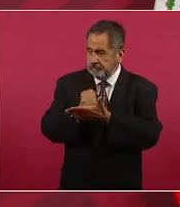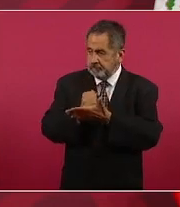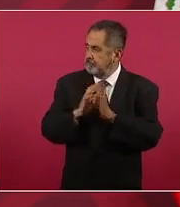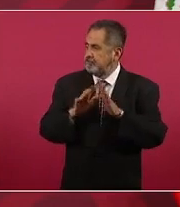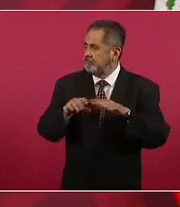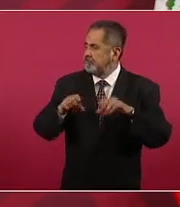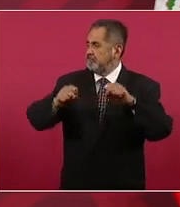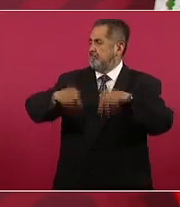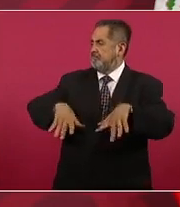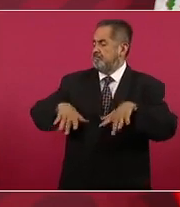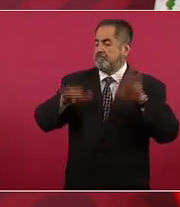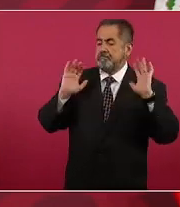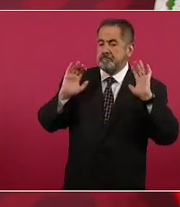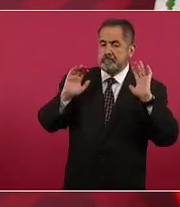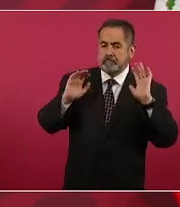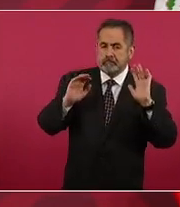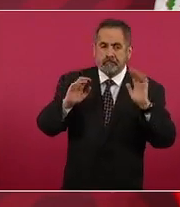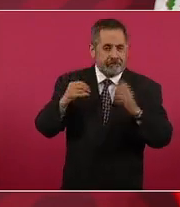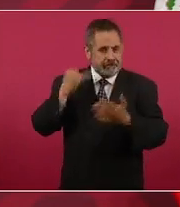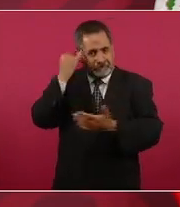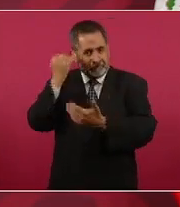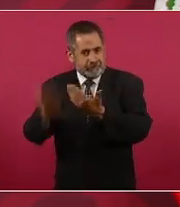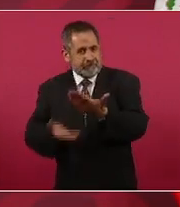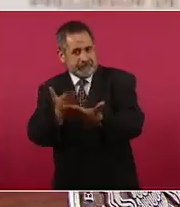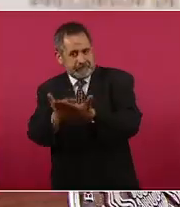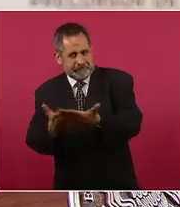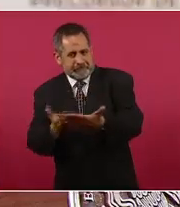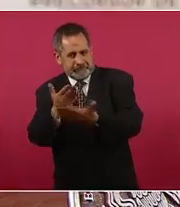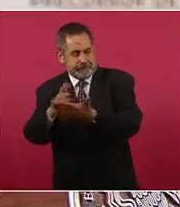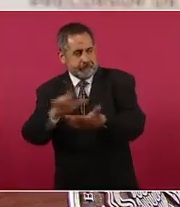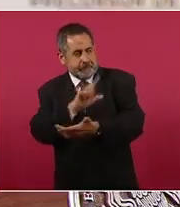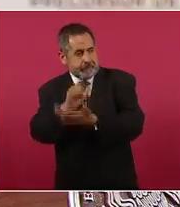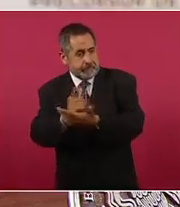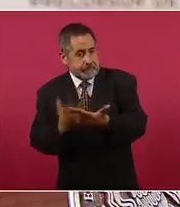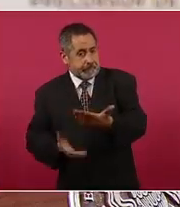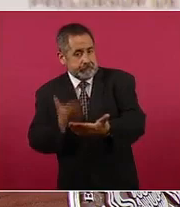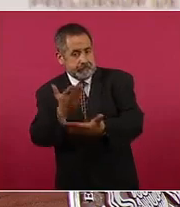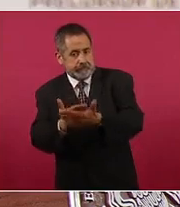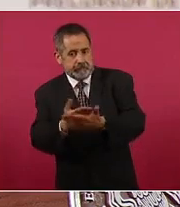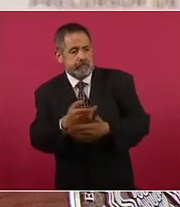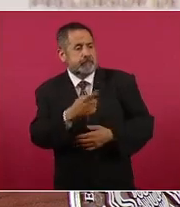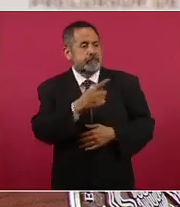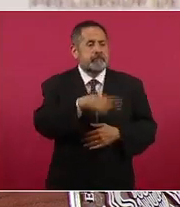iniciativas de reforma ¿a quién perjudican?